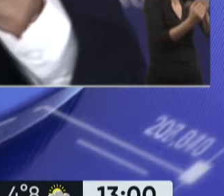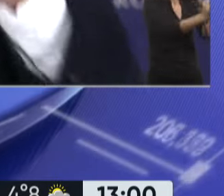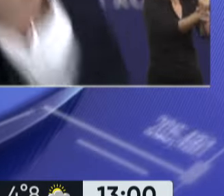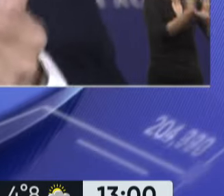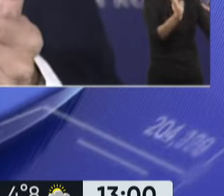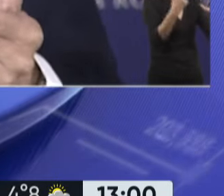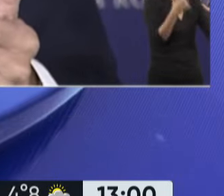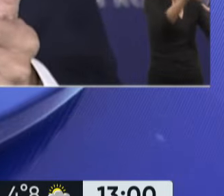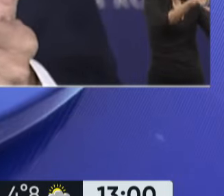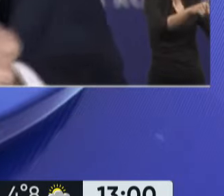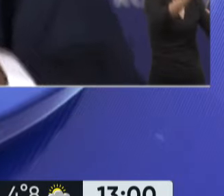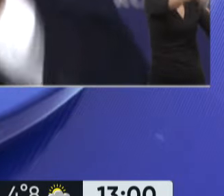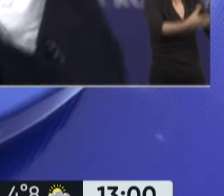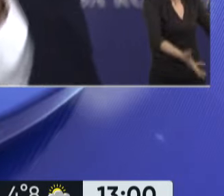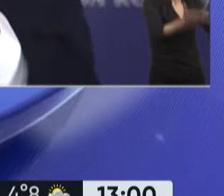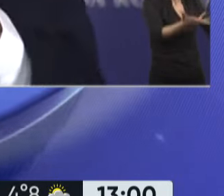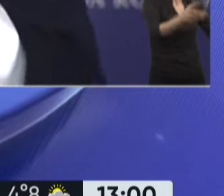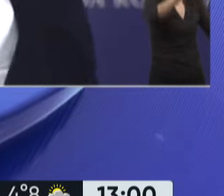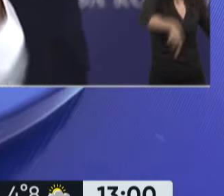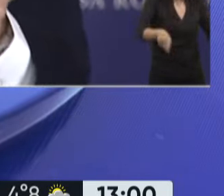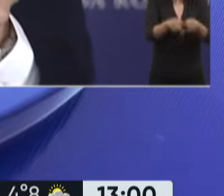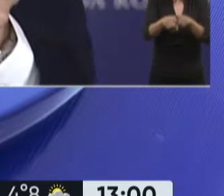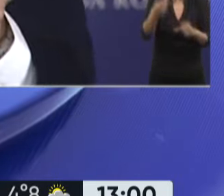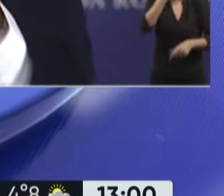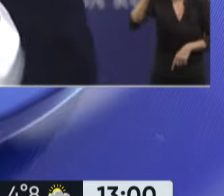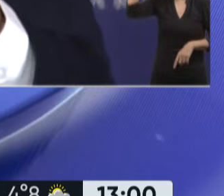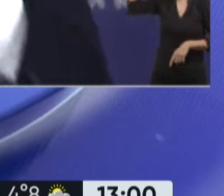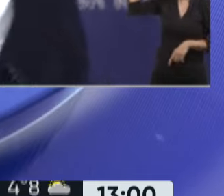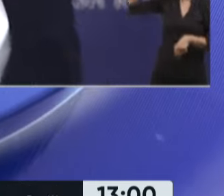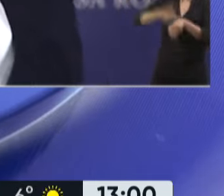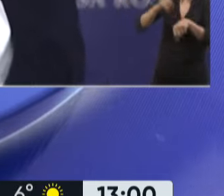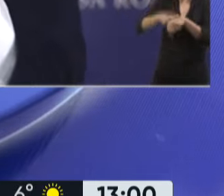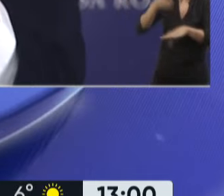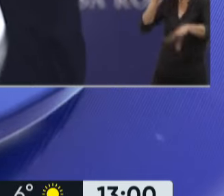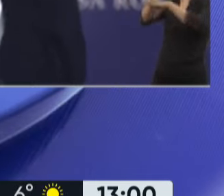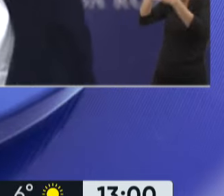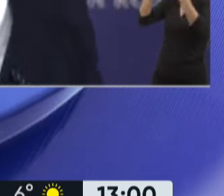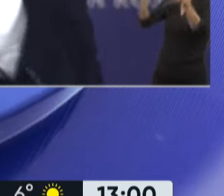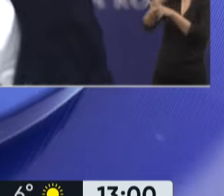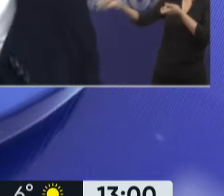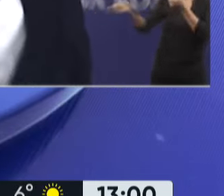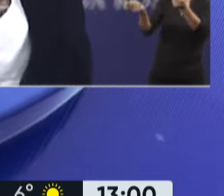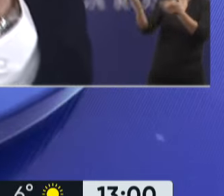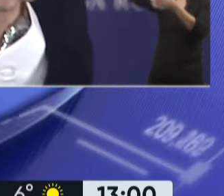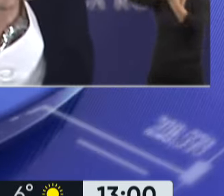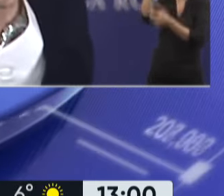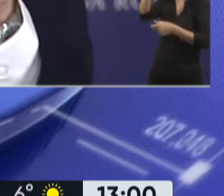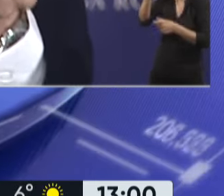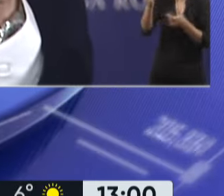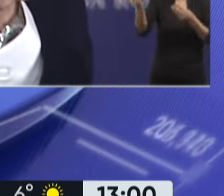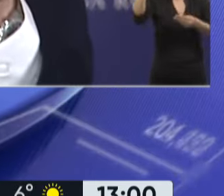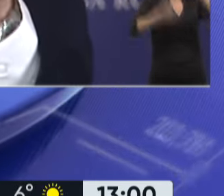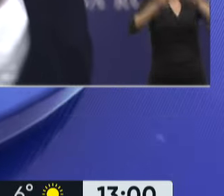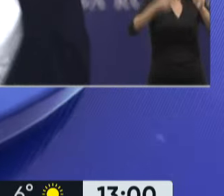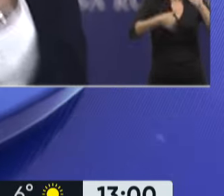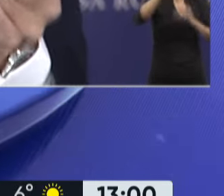clubes han crecido enormemente. Brasil, desde que abrió las puertas, maneja en sus clubes un presupuesto superior a los 100 millones